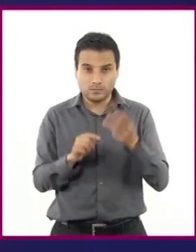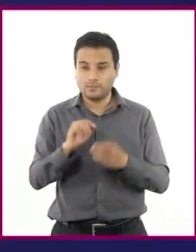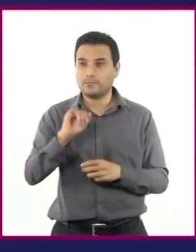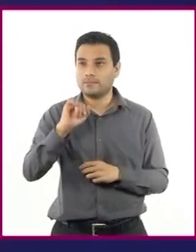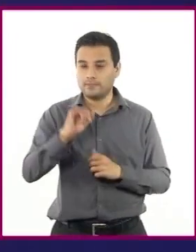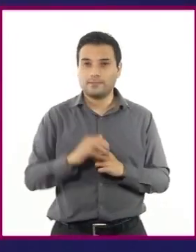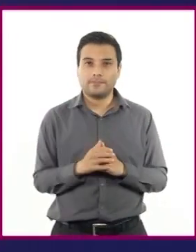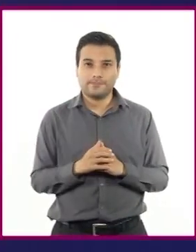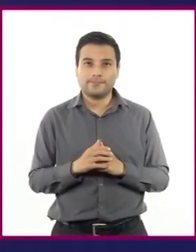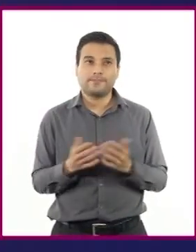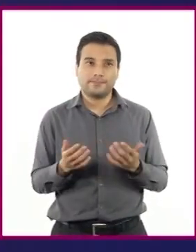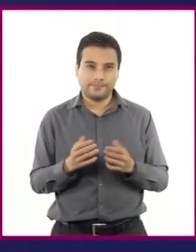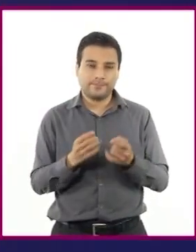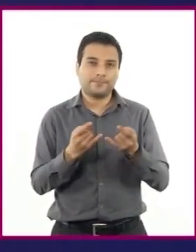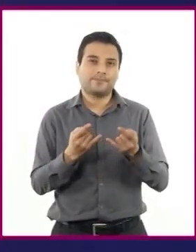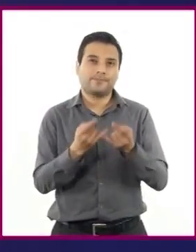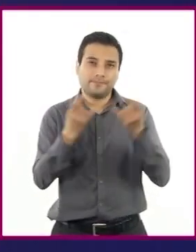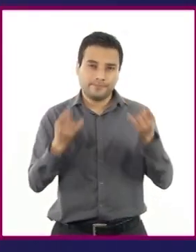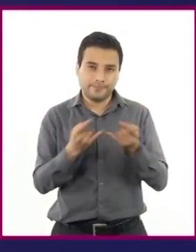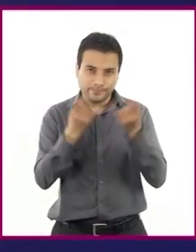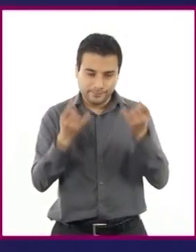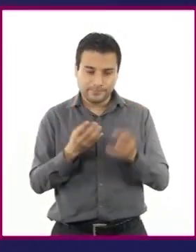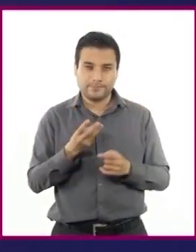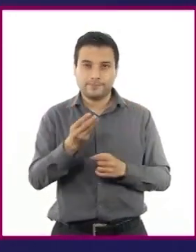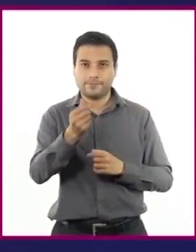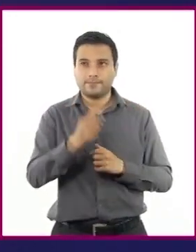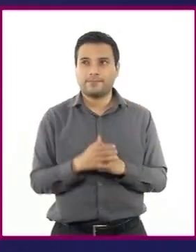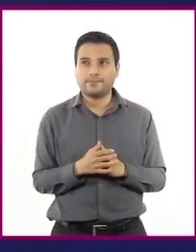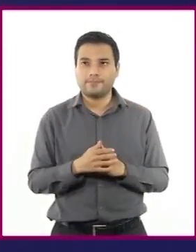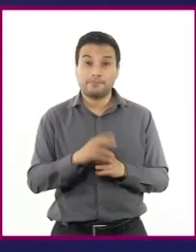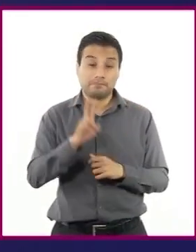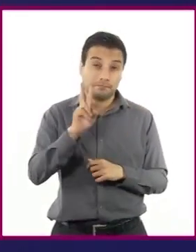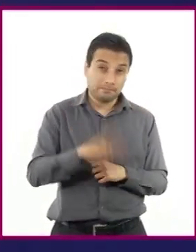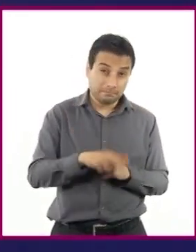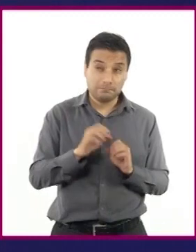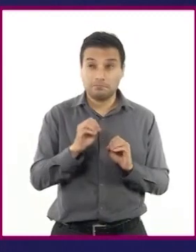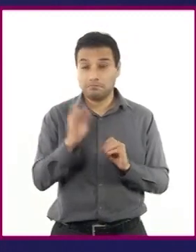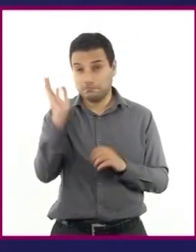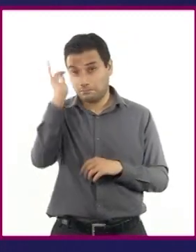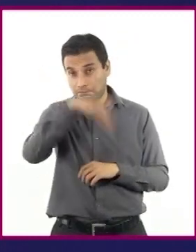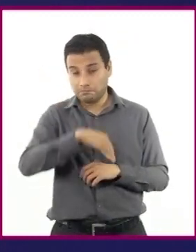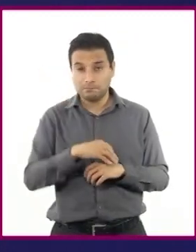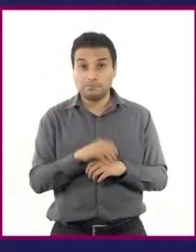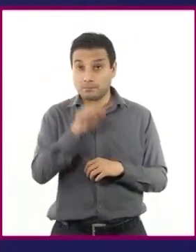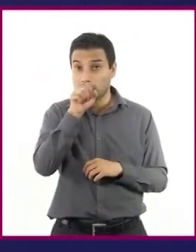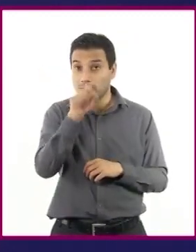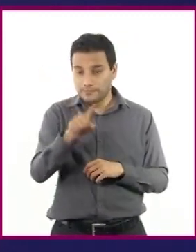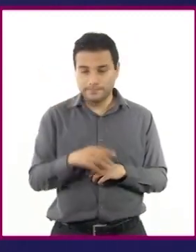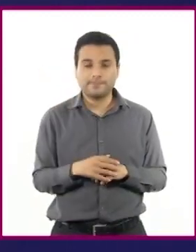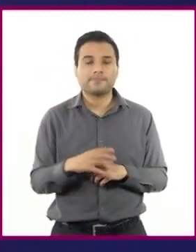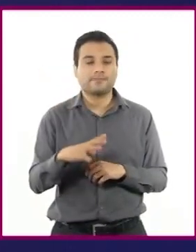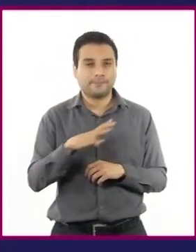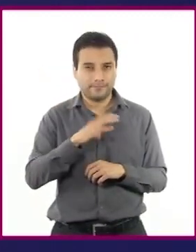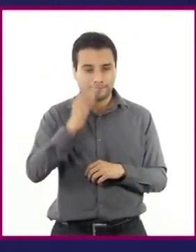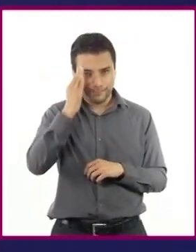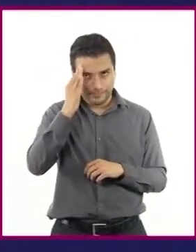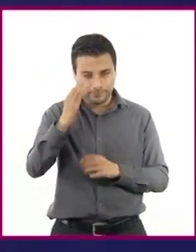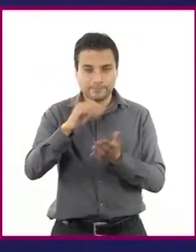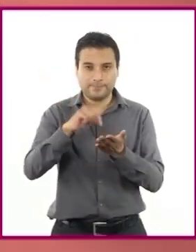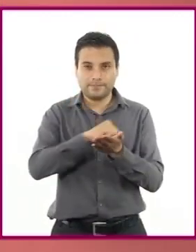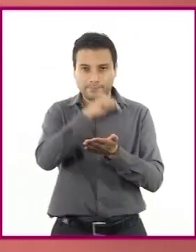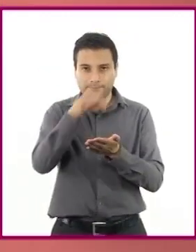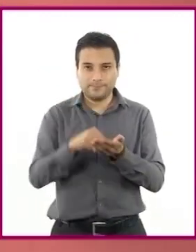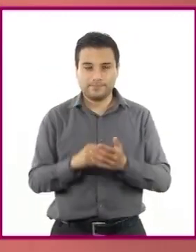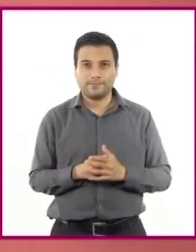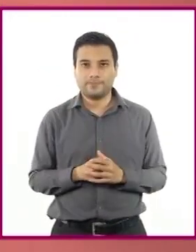era que cuenten sucesos o historias, pueden ser reales o ficticias y se desarrollan en un tiempo y lugar determinado.